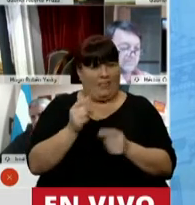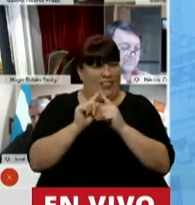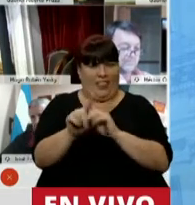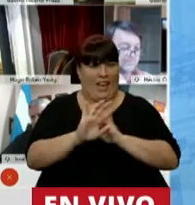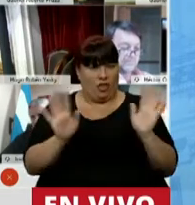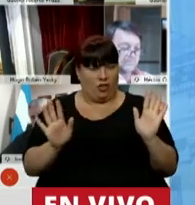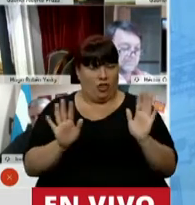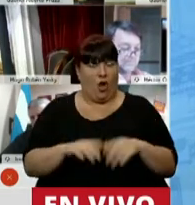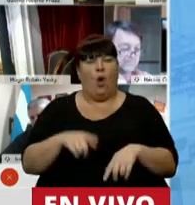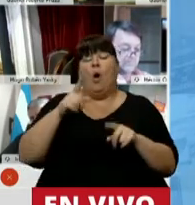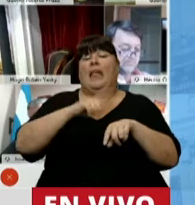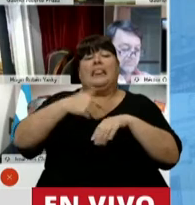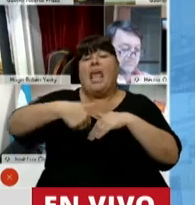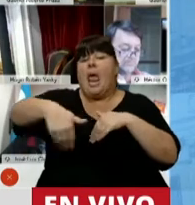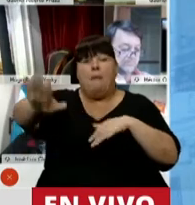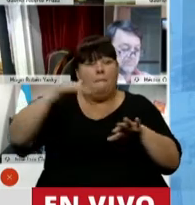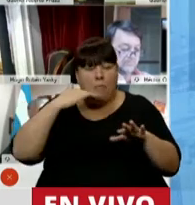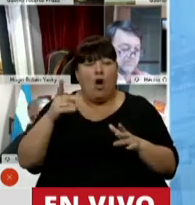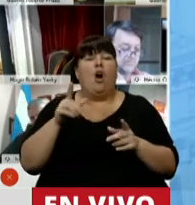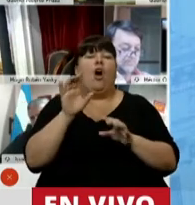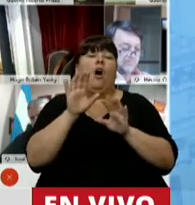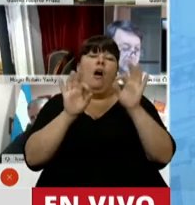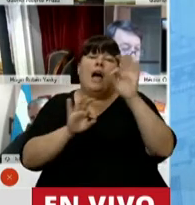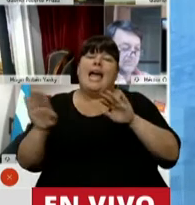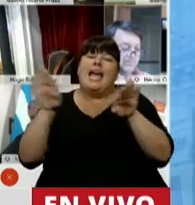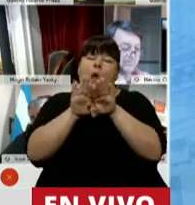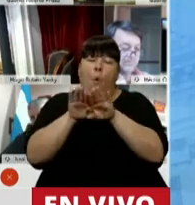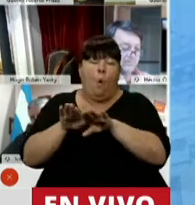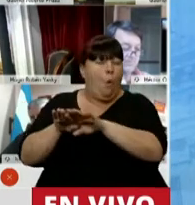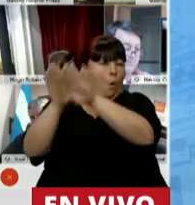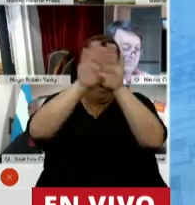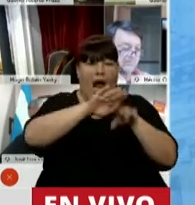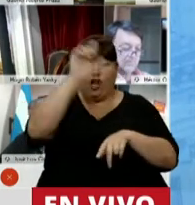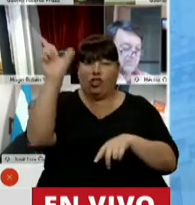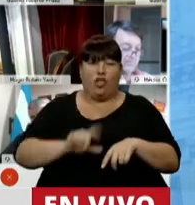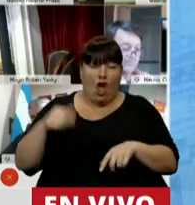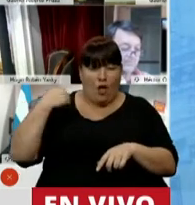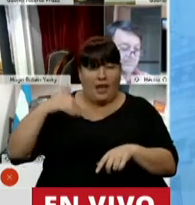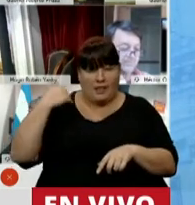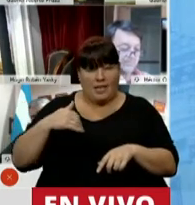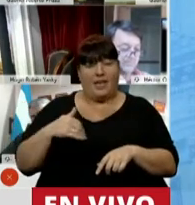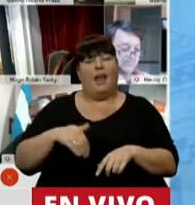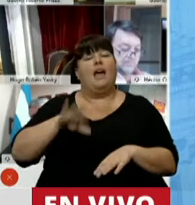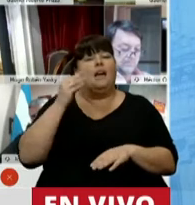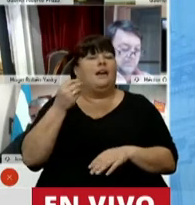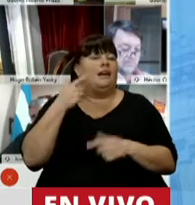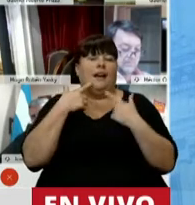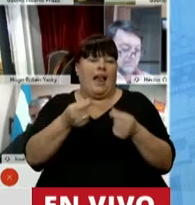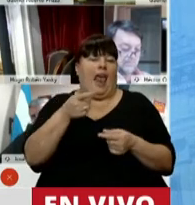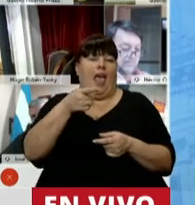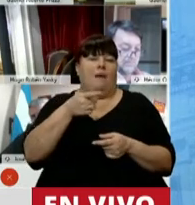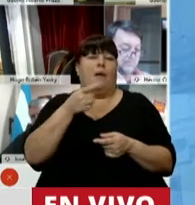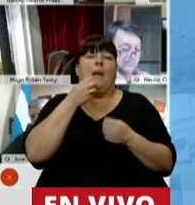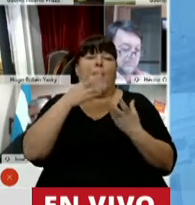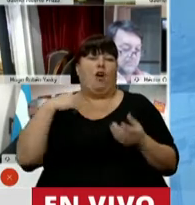directo, por tiempo determinado, proporcionalmente igual en todo el territorio de la Nación y fundado en exigencias del